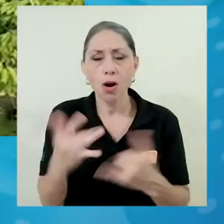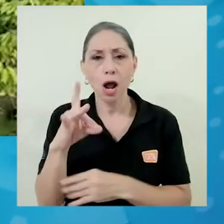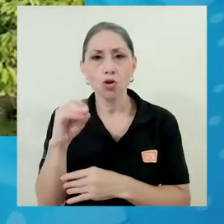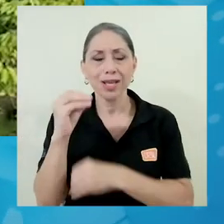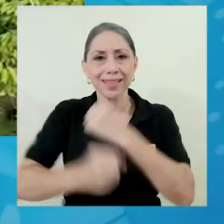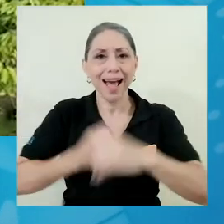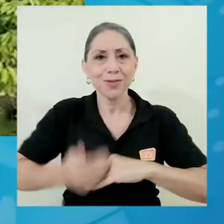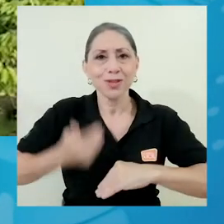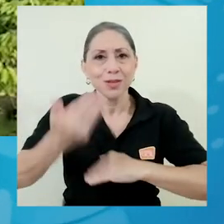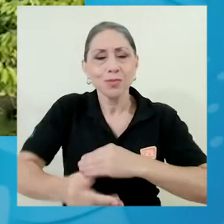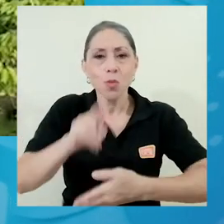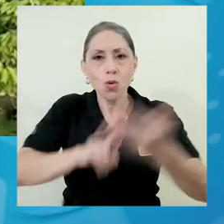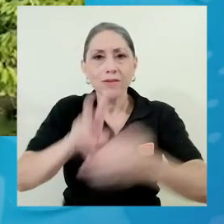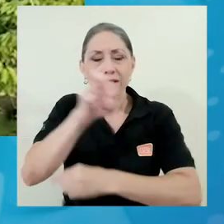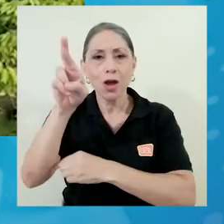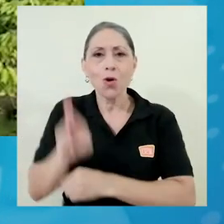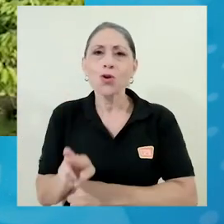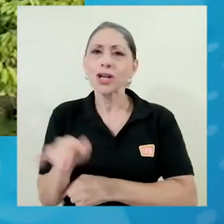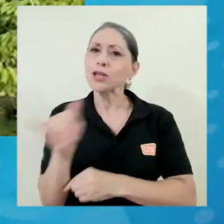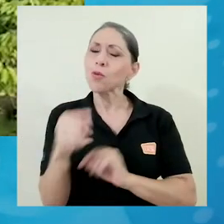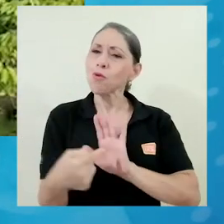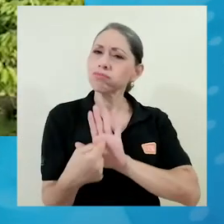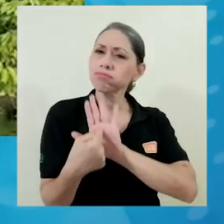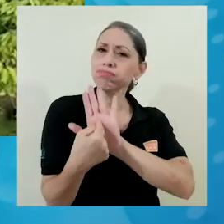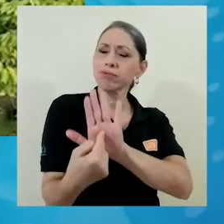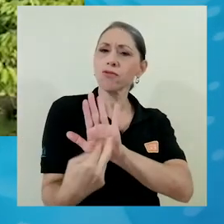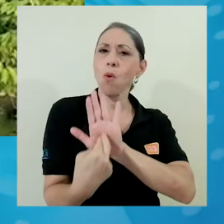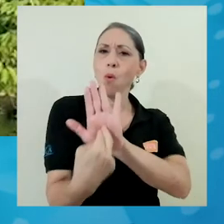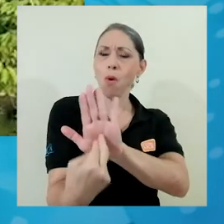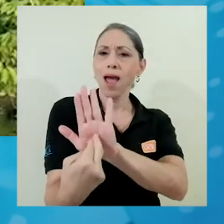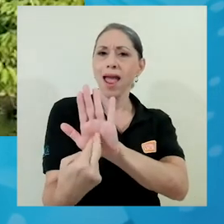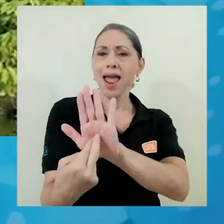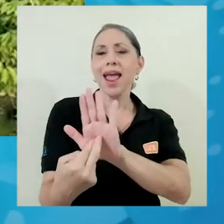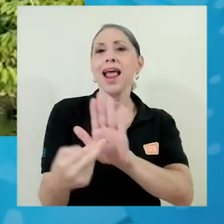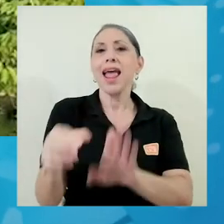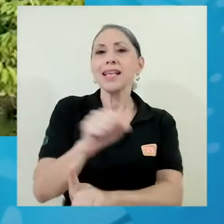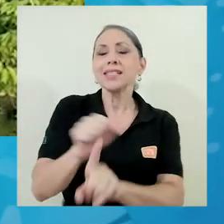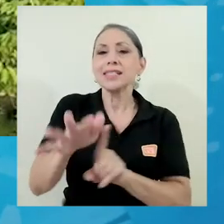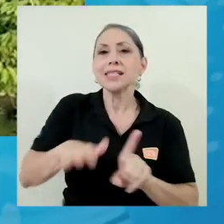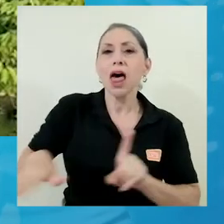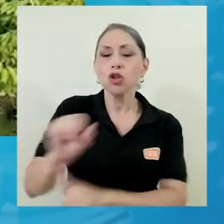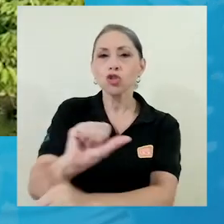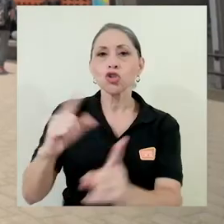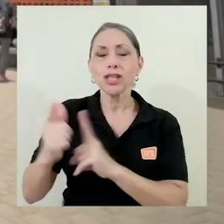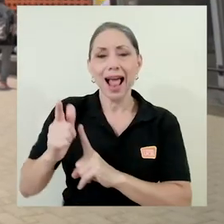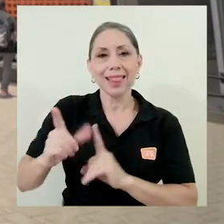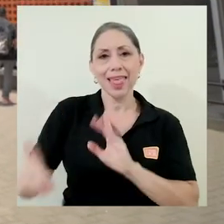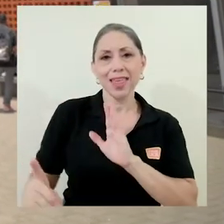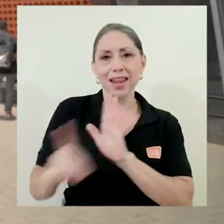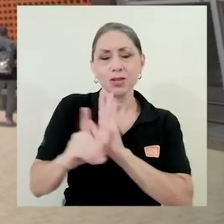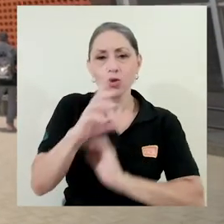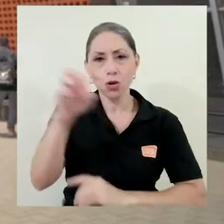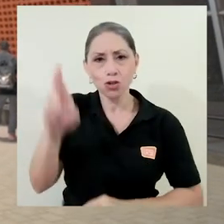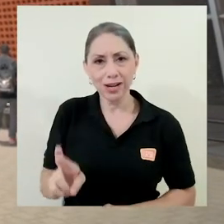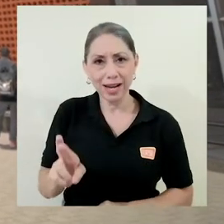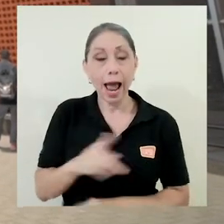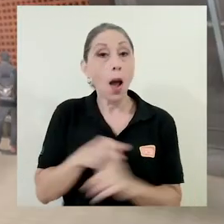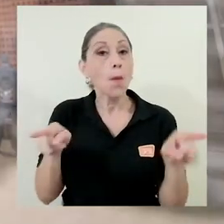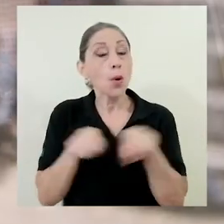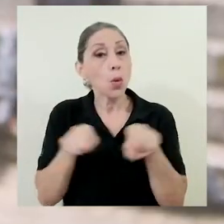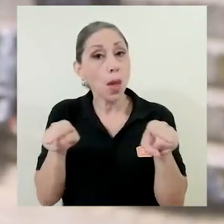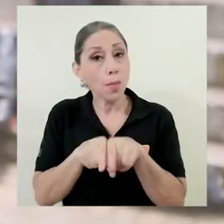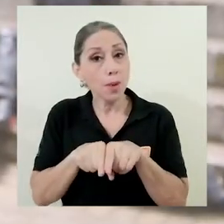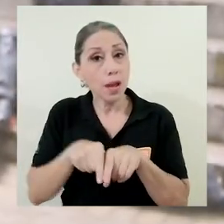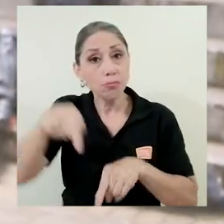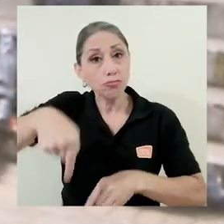Costa Rica se ha constituido en un baluarte del Estado Social de Derecho de Costa Rica, pero se ha constituido también en